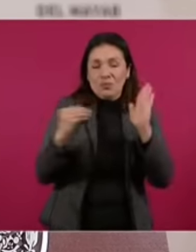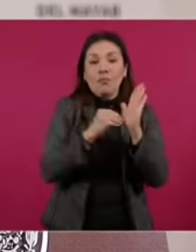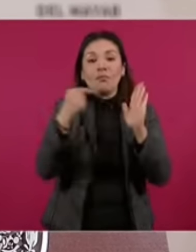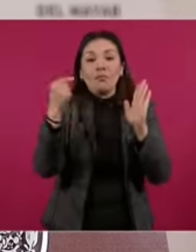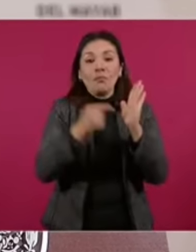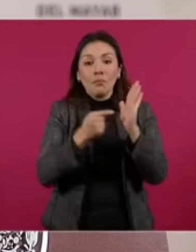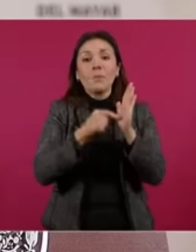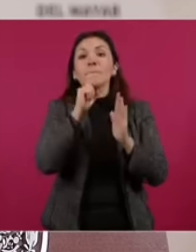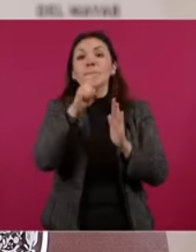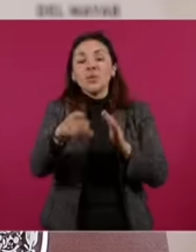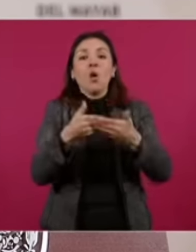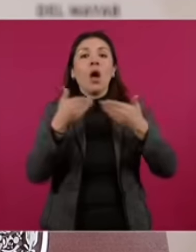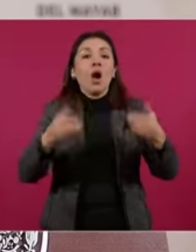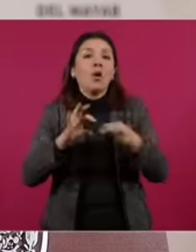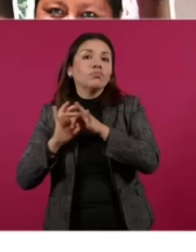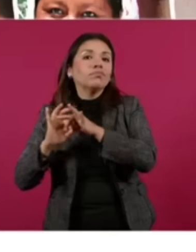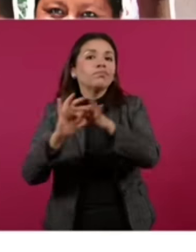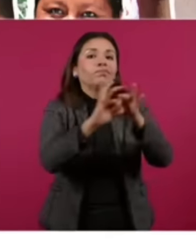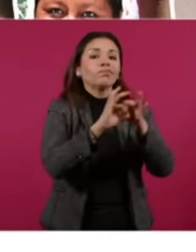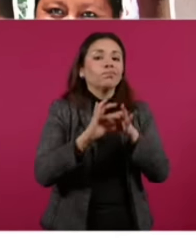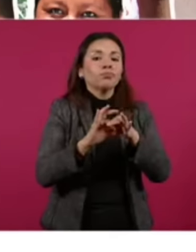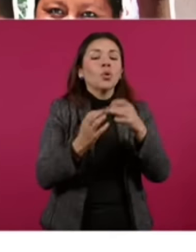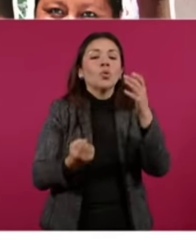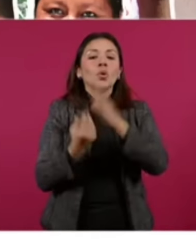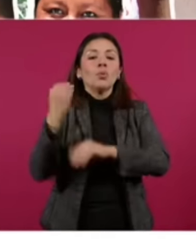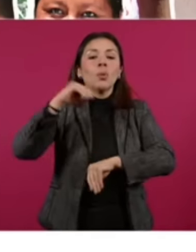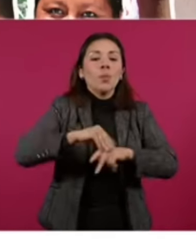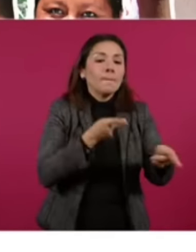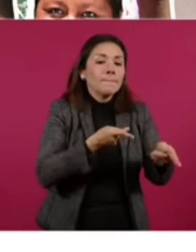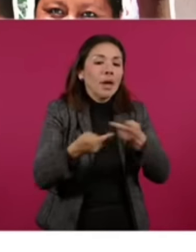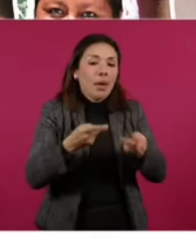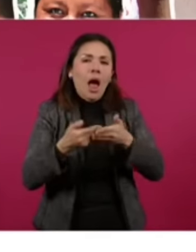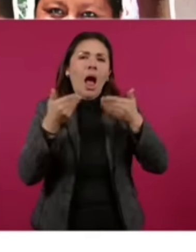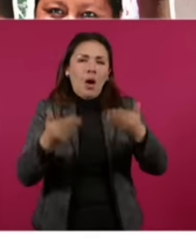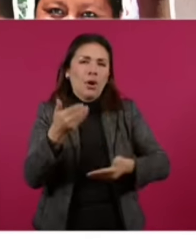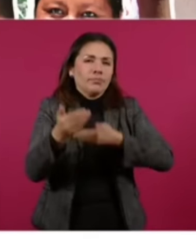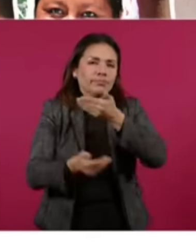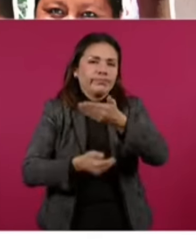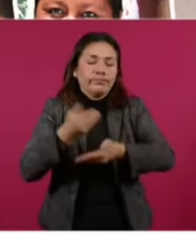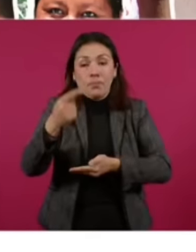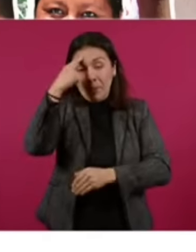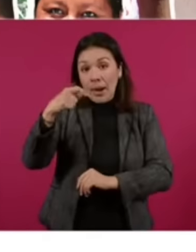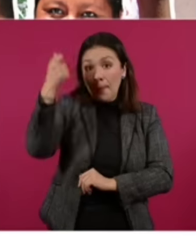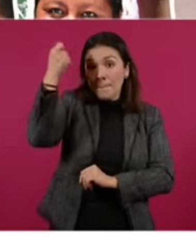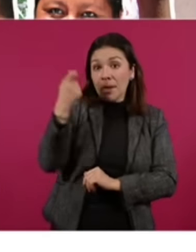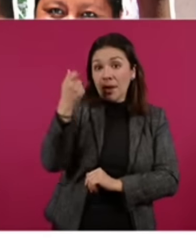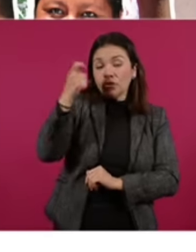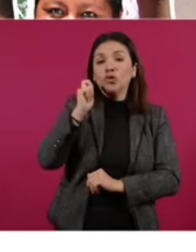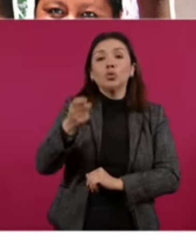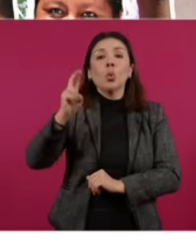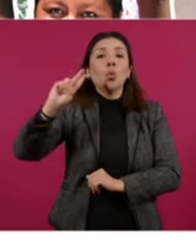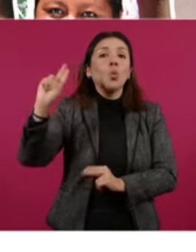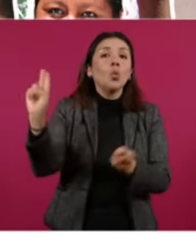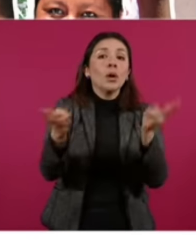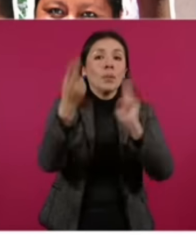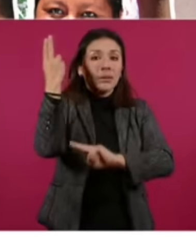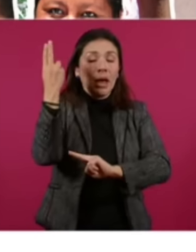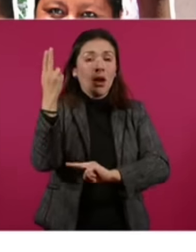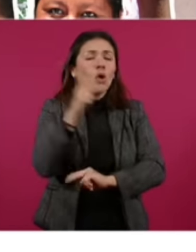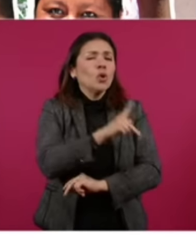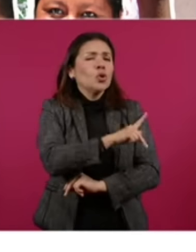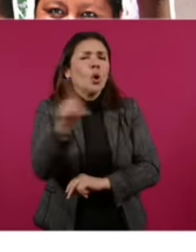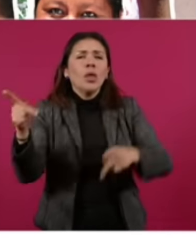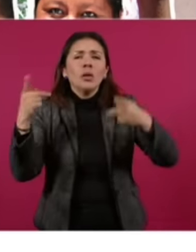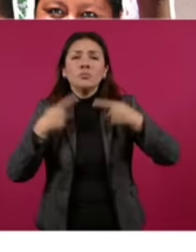se homologa a una estrategia en la que hemos ido avanzando para que esta pensión sea universal para todas las